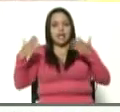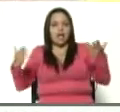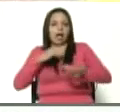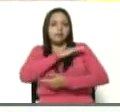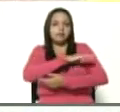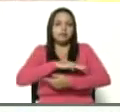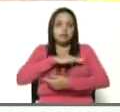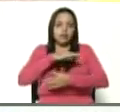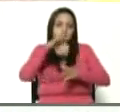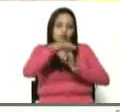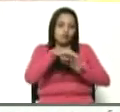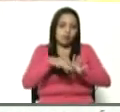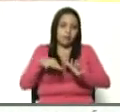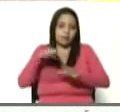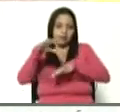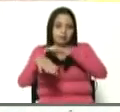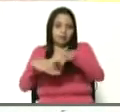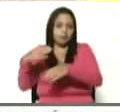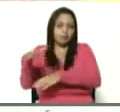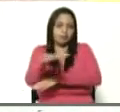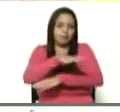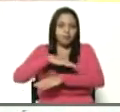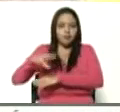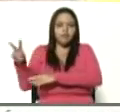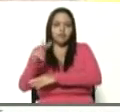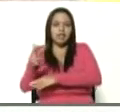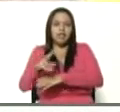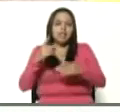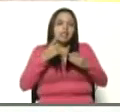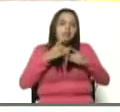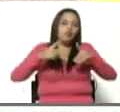agrovenezuela, la democratización,